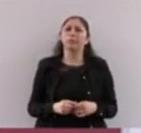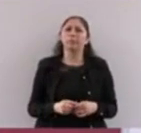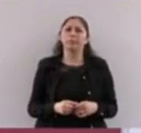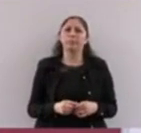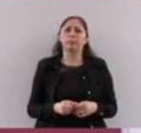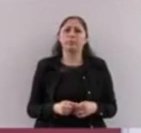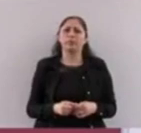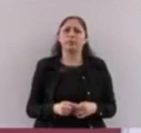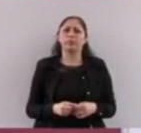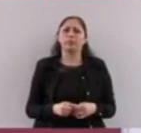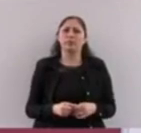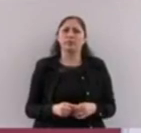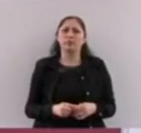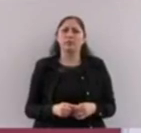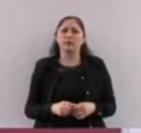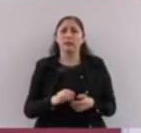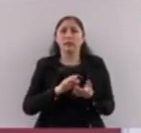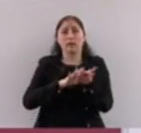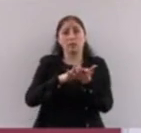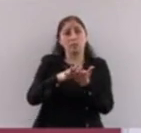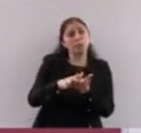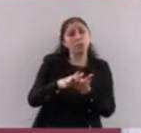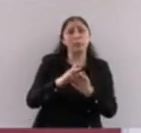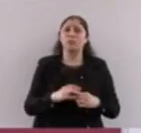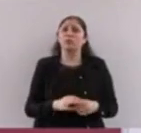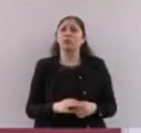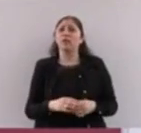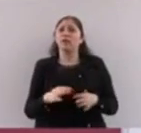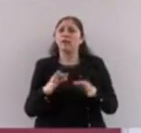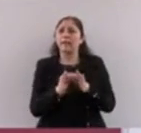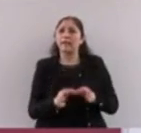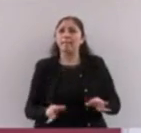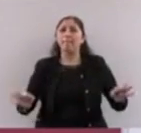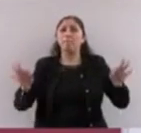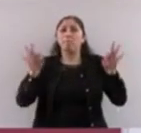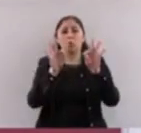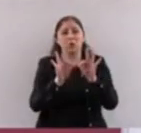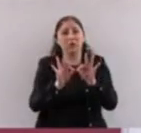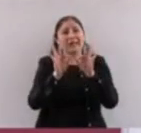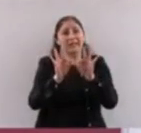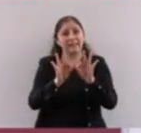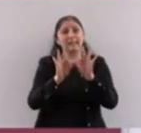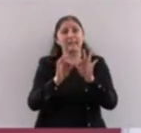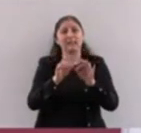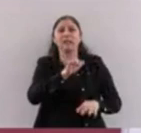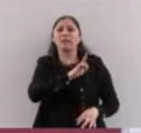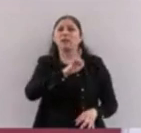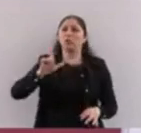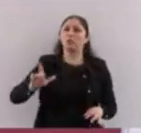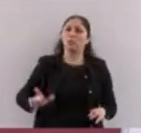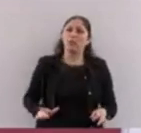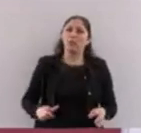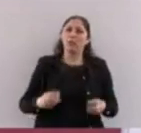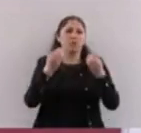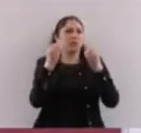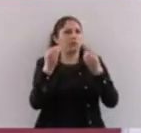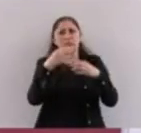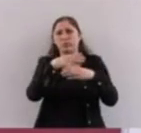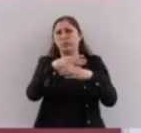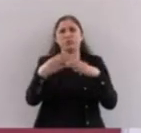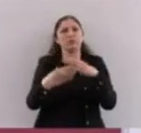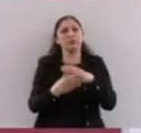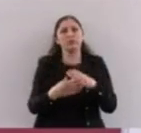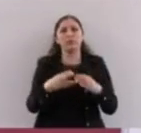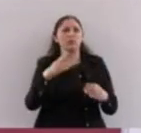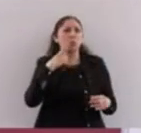más importante del gobierno, pues, pueden haber muchas cosas, ¿verdad? Y todo sirve